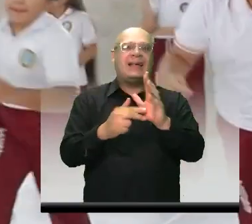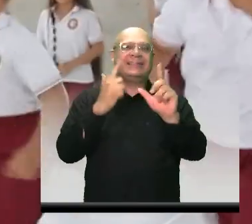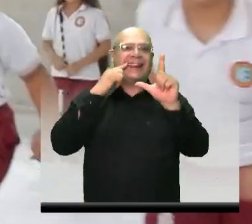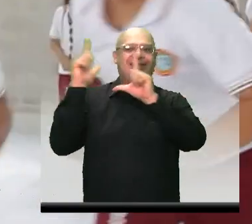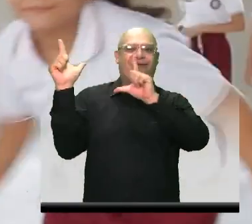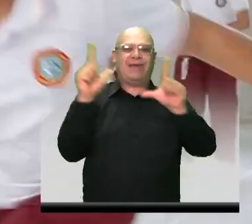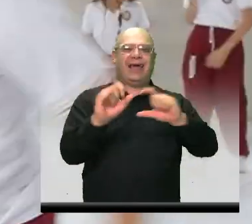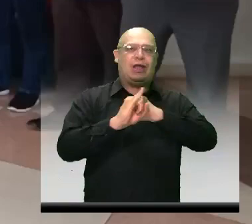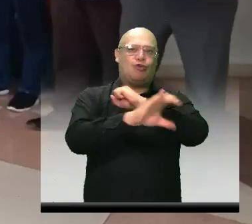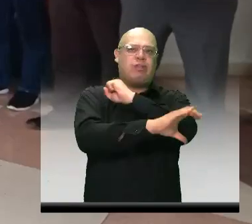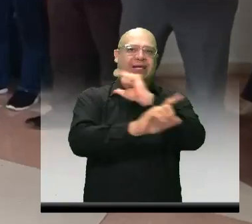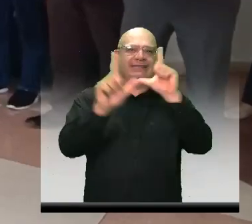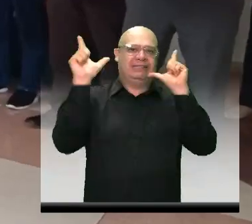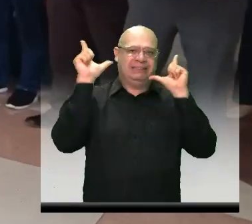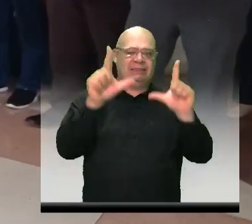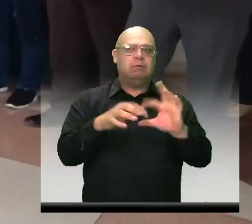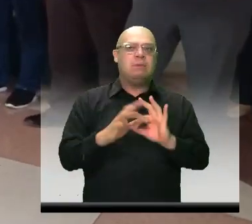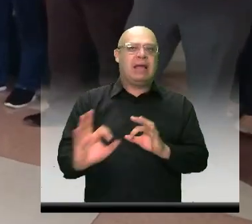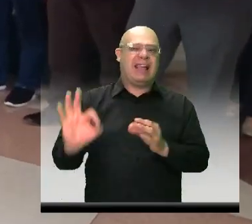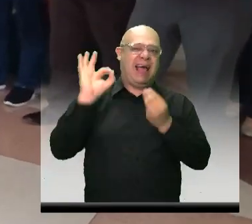de calidad. ¡Gracias!